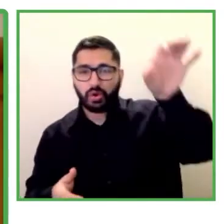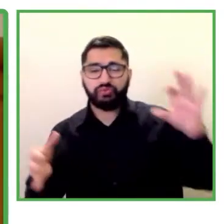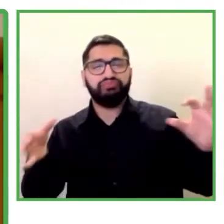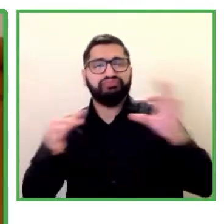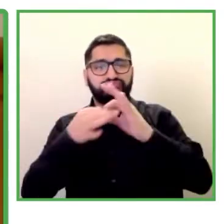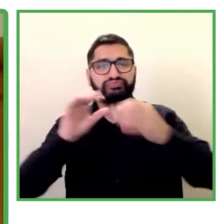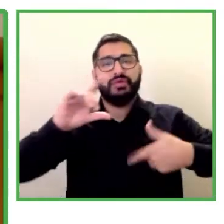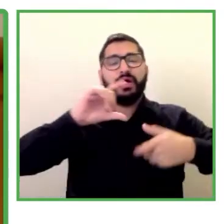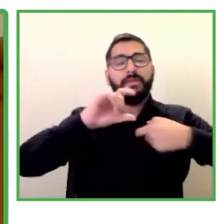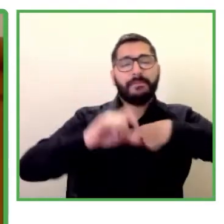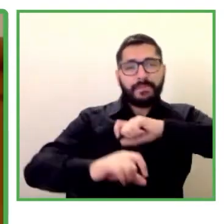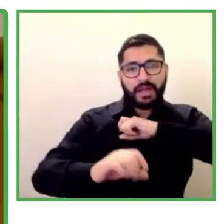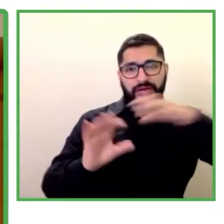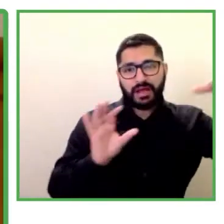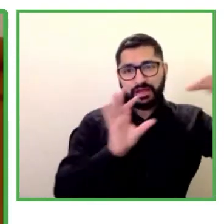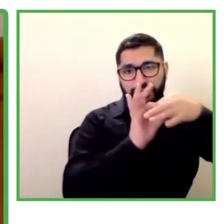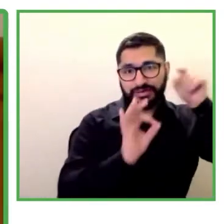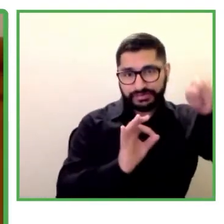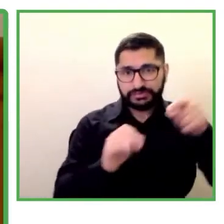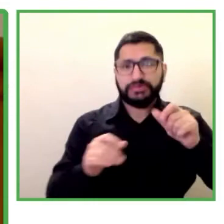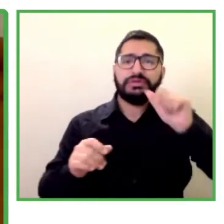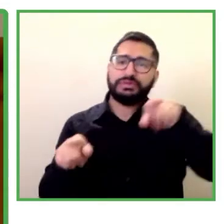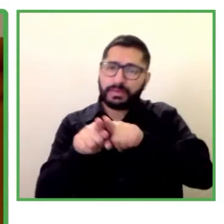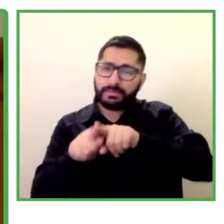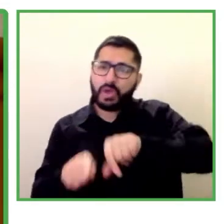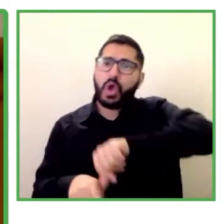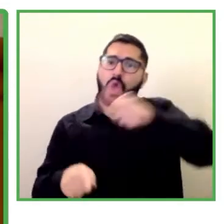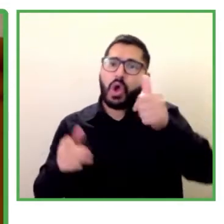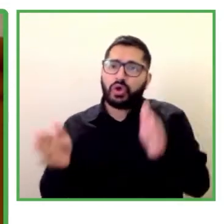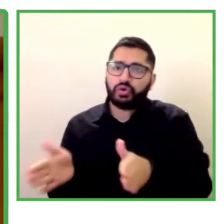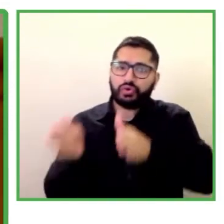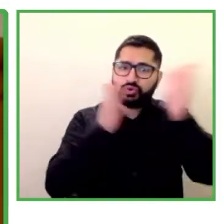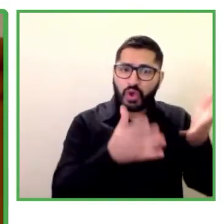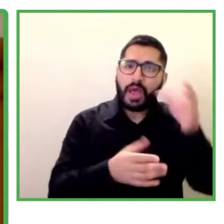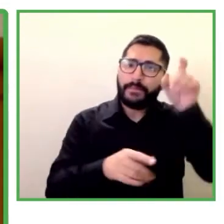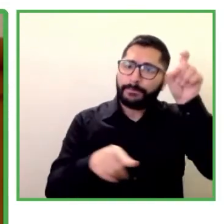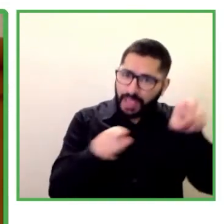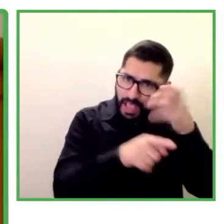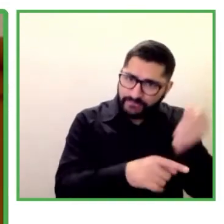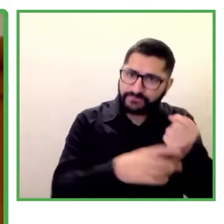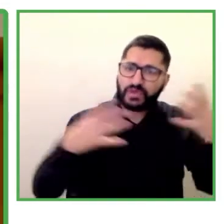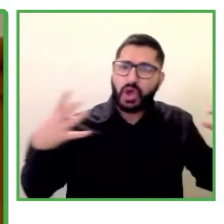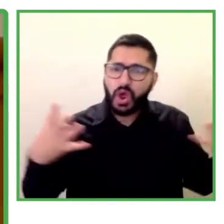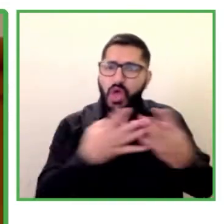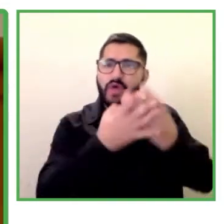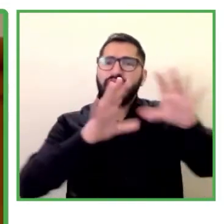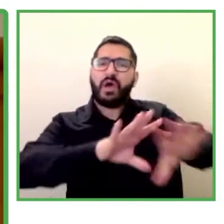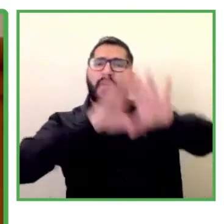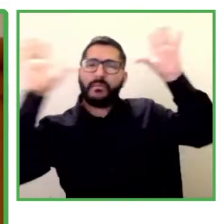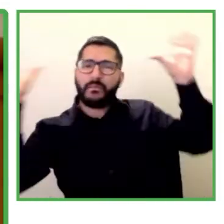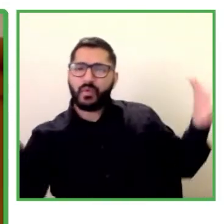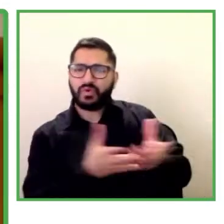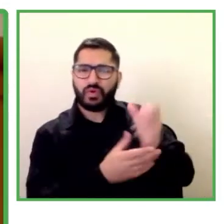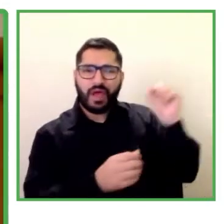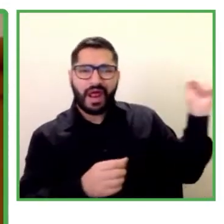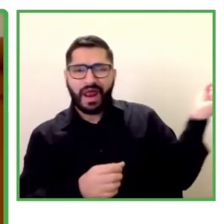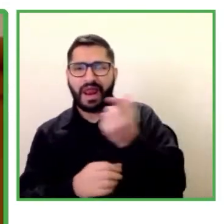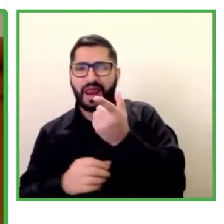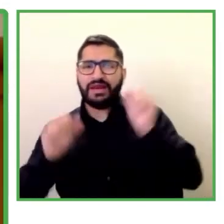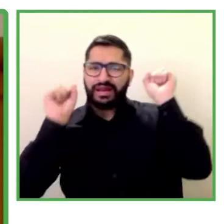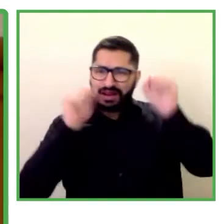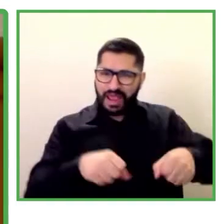una red global, una red mundial, dirigida por la Organización Internacional del Trabajo, de la que les hablarán también más adelante,